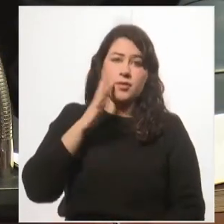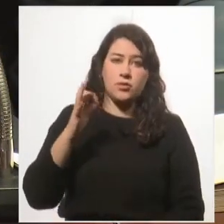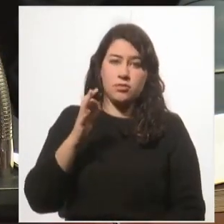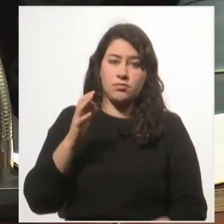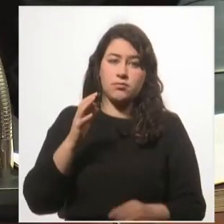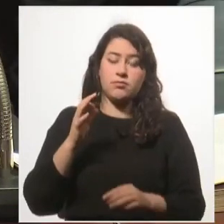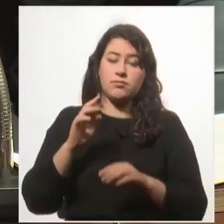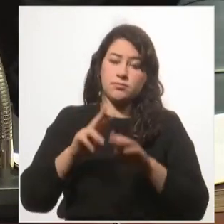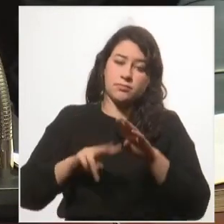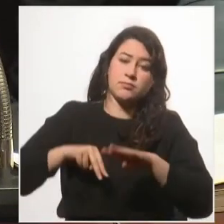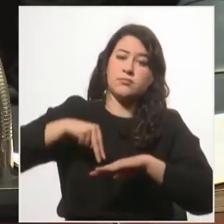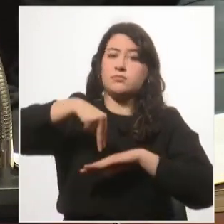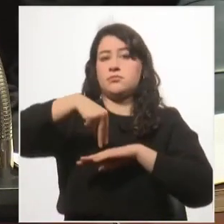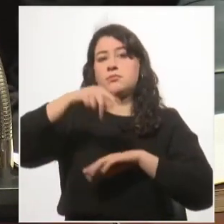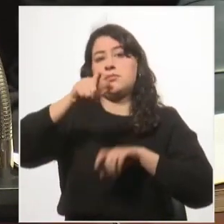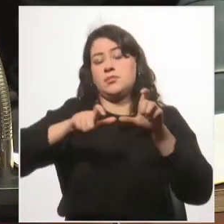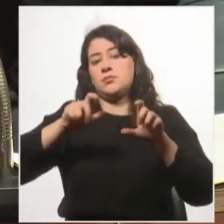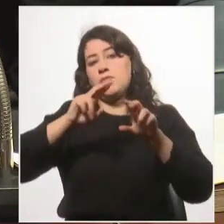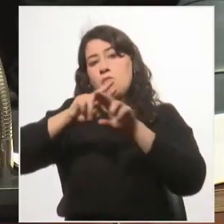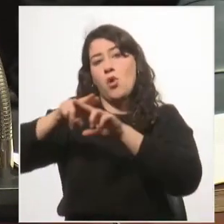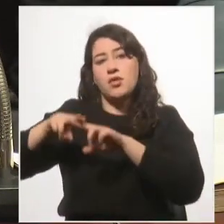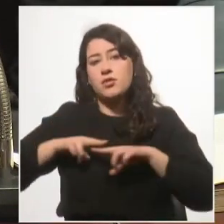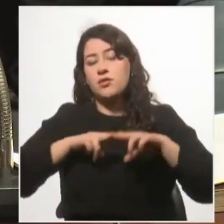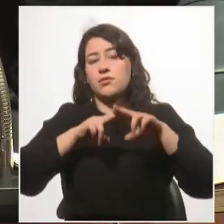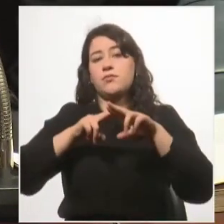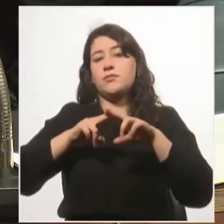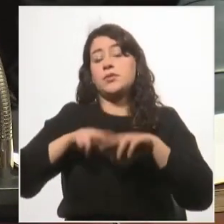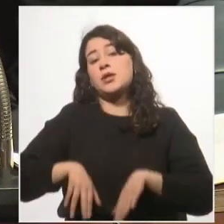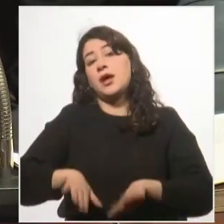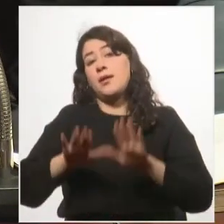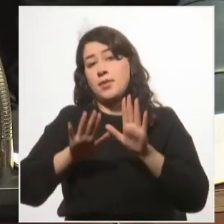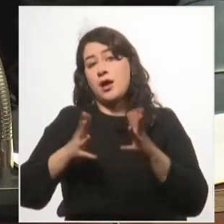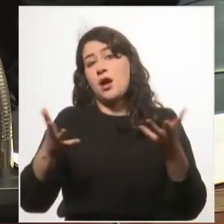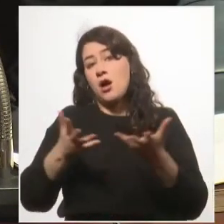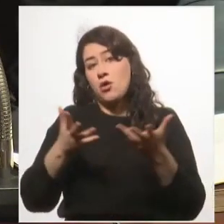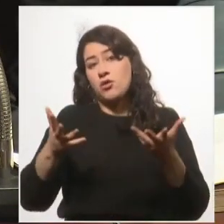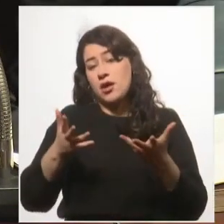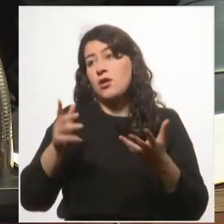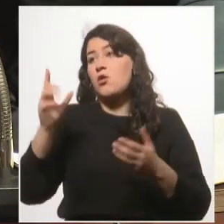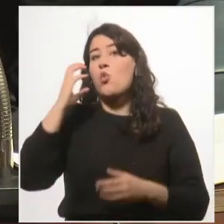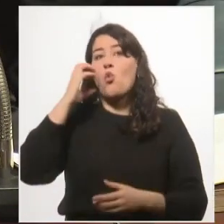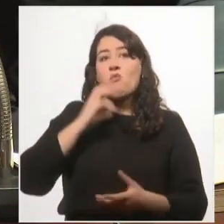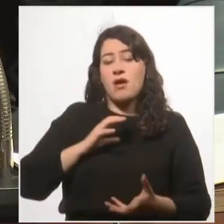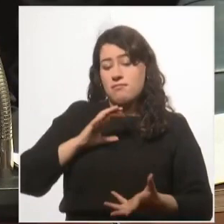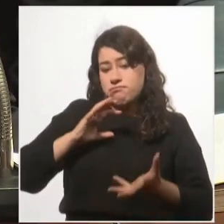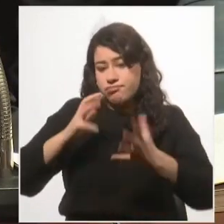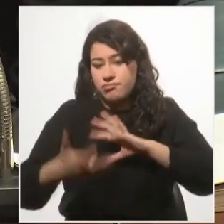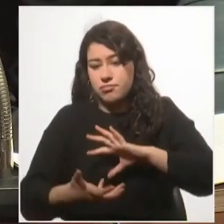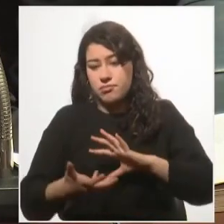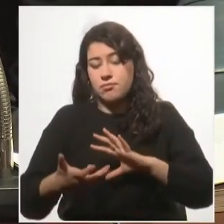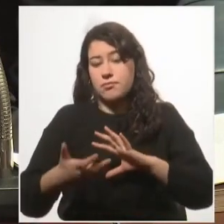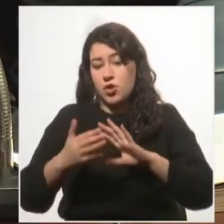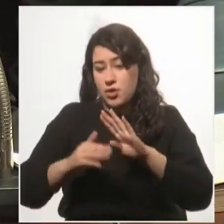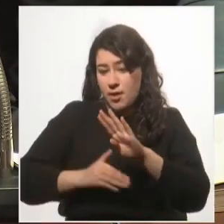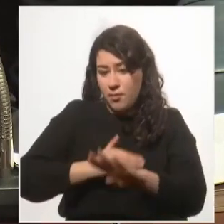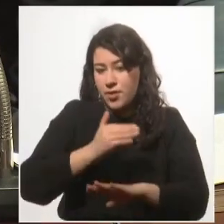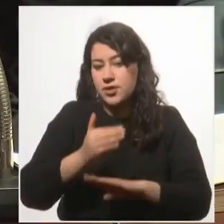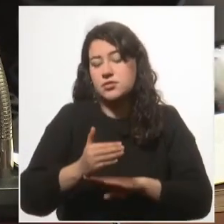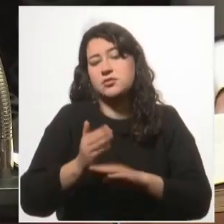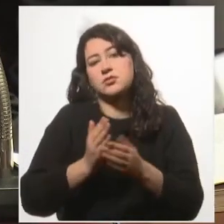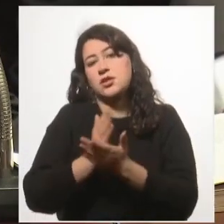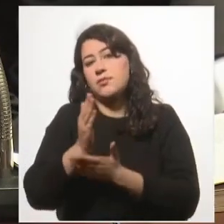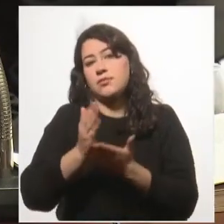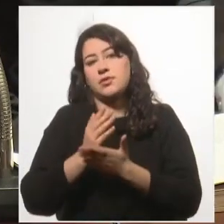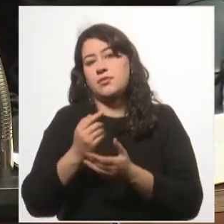resurrección de los muertos y quizás Cuba esté viviendo su apocalipsis, pero detrás del apocalipsis viene sin